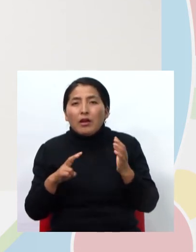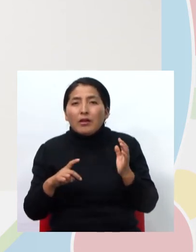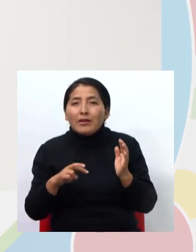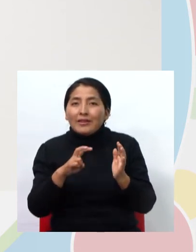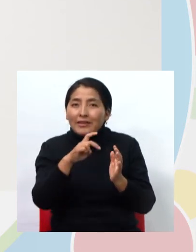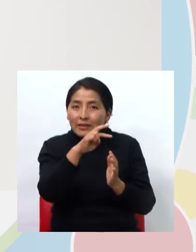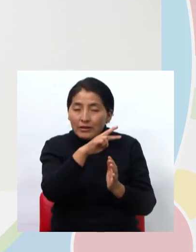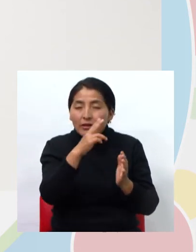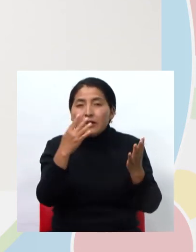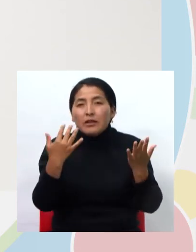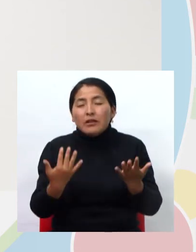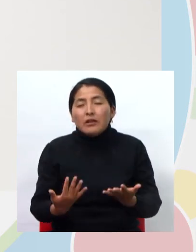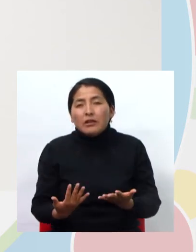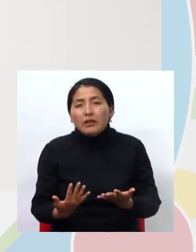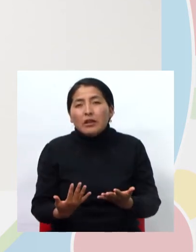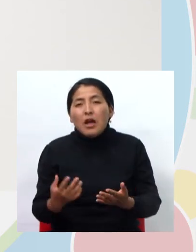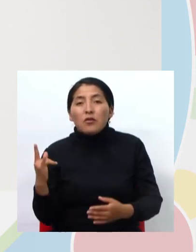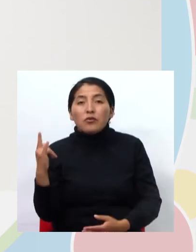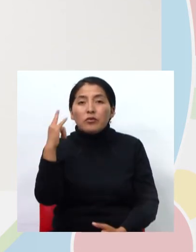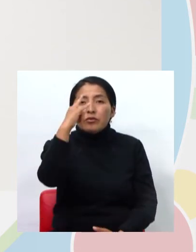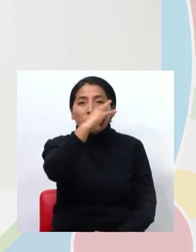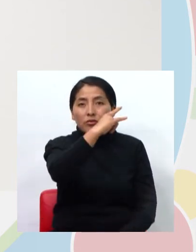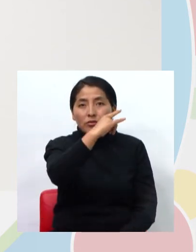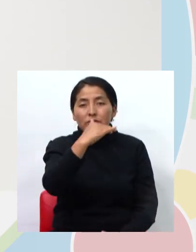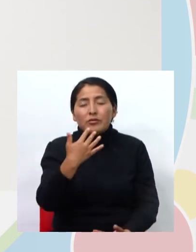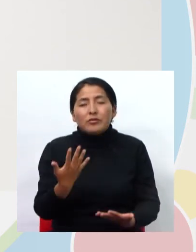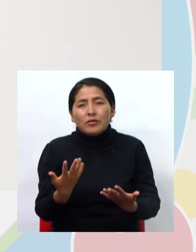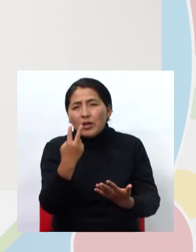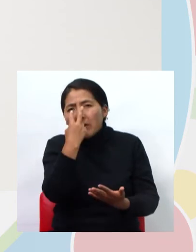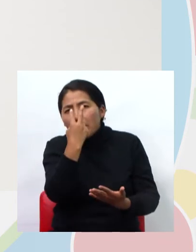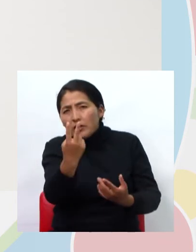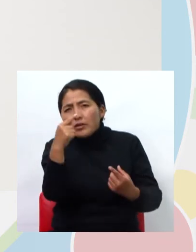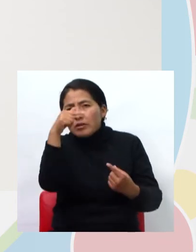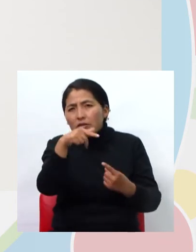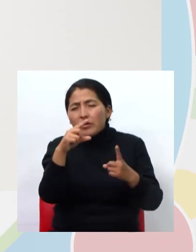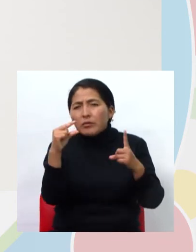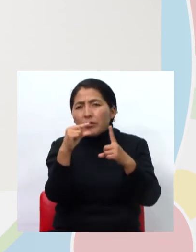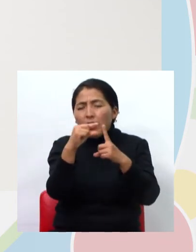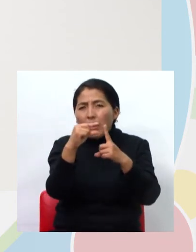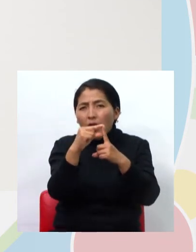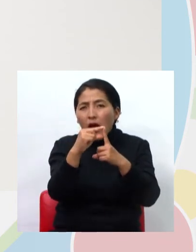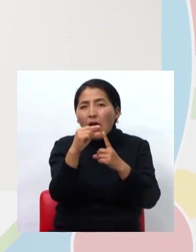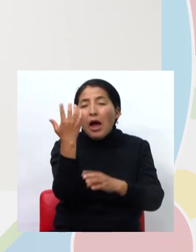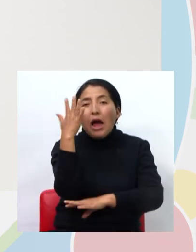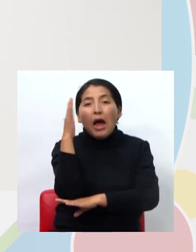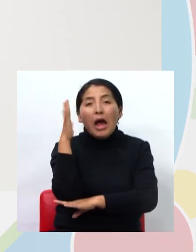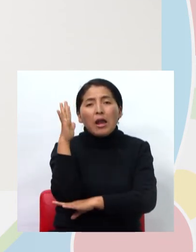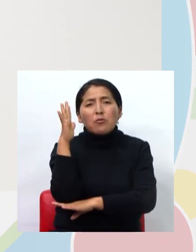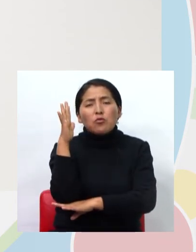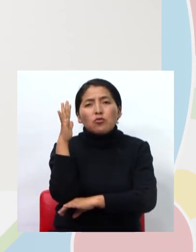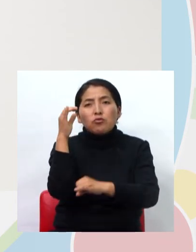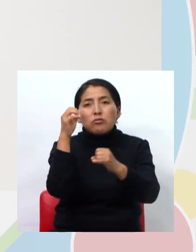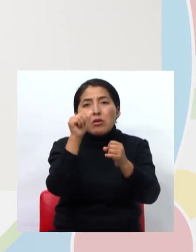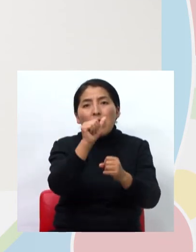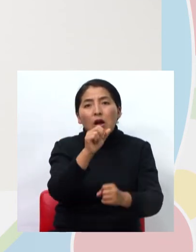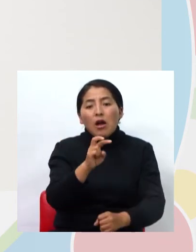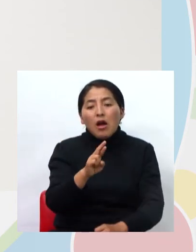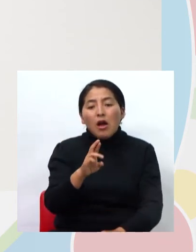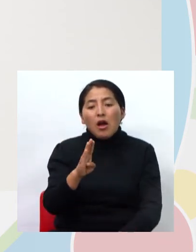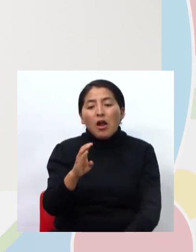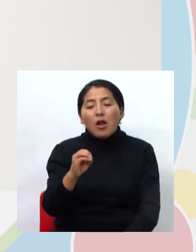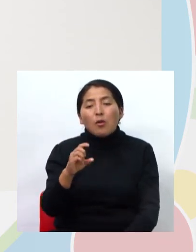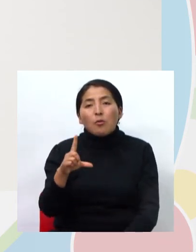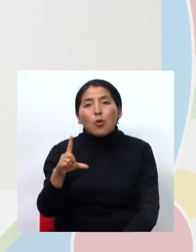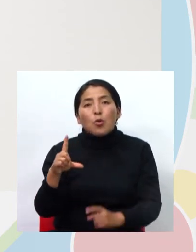Adelante. Colocamos. El árbol. Muy bien, porque no puede decir la árbol, ¿verdad? No, es